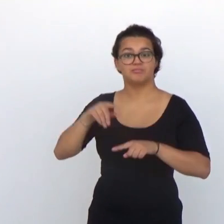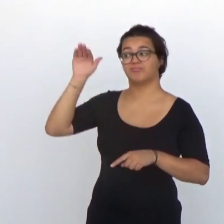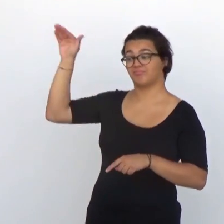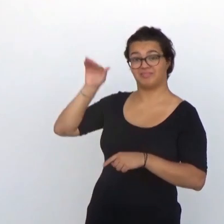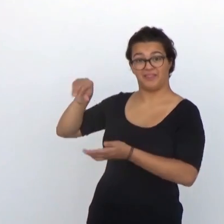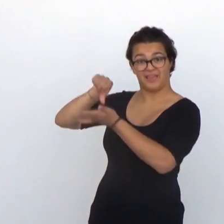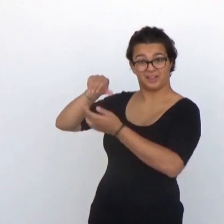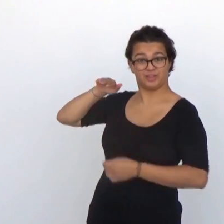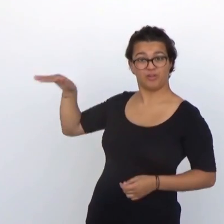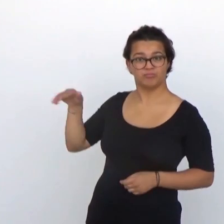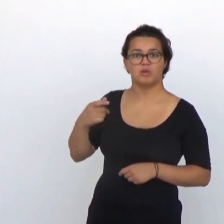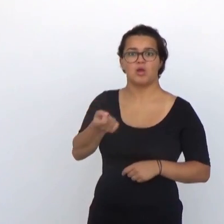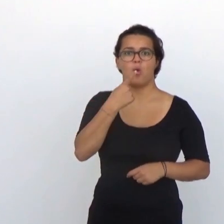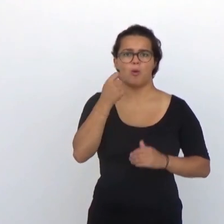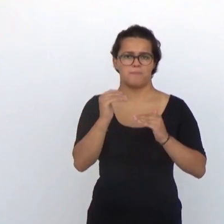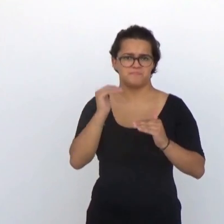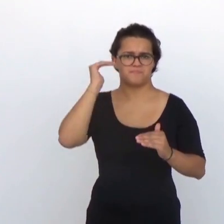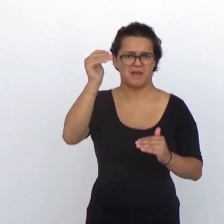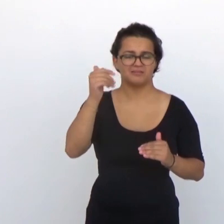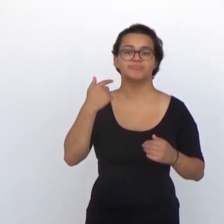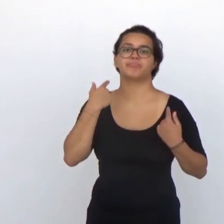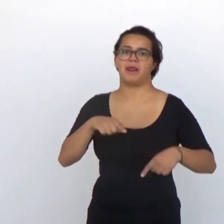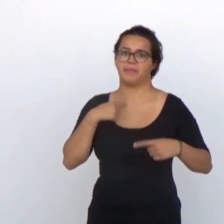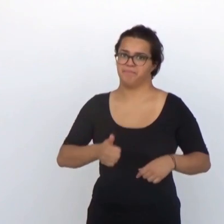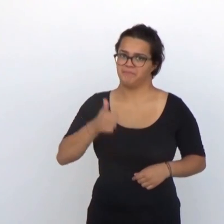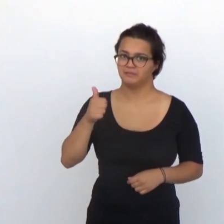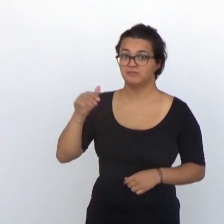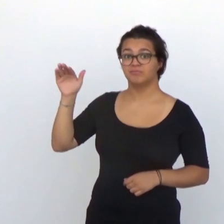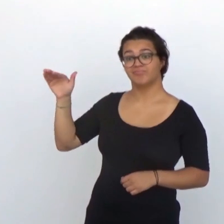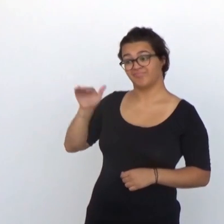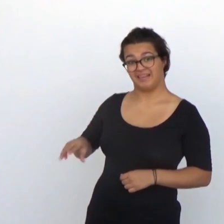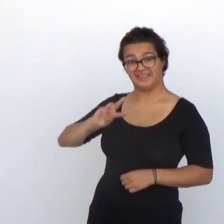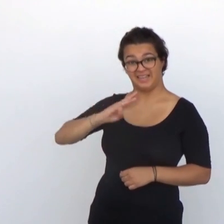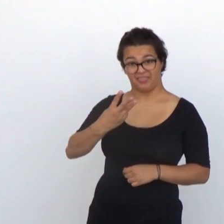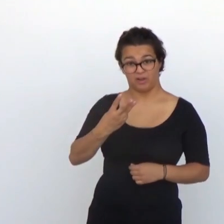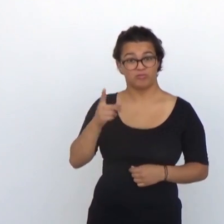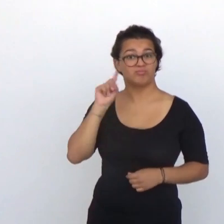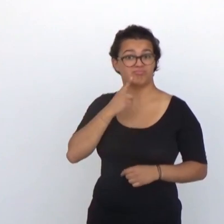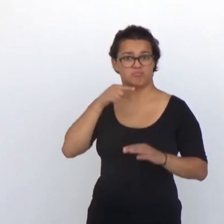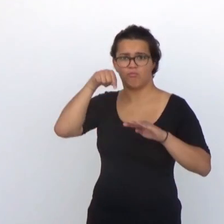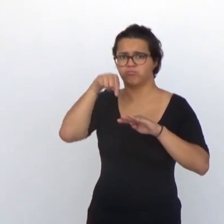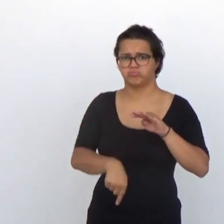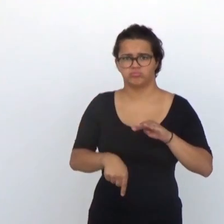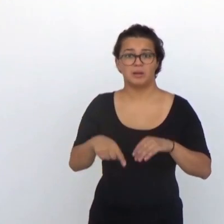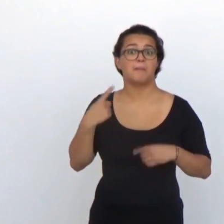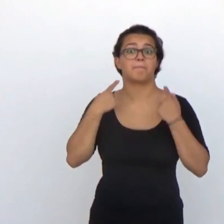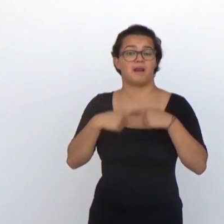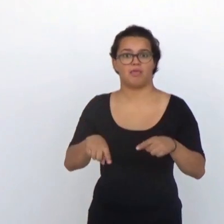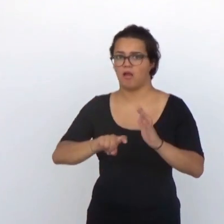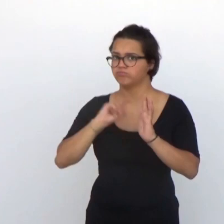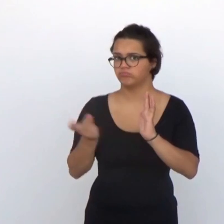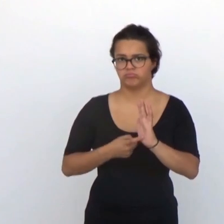que al aumentar la dosis desaparecieron muchas más y en el tercer ejemplo, con una dosis todavía mayor la pérdida fue total.